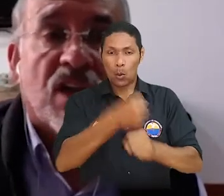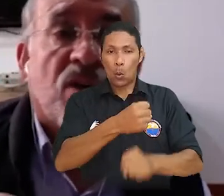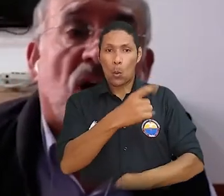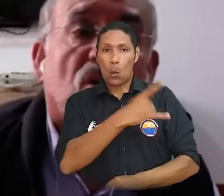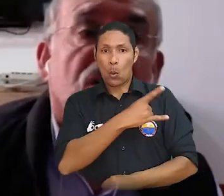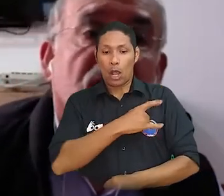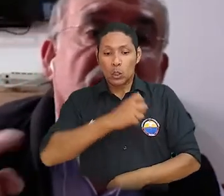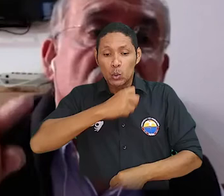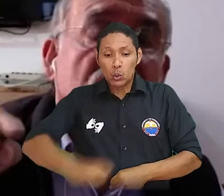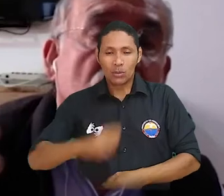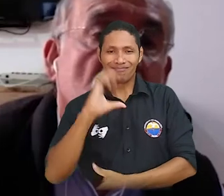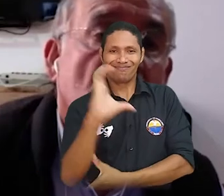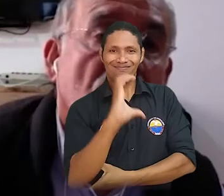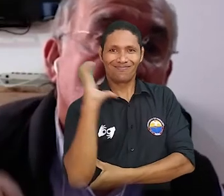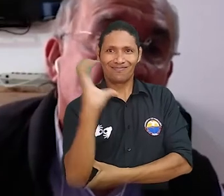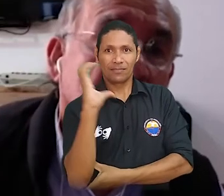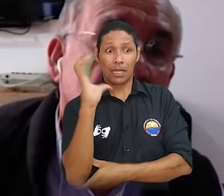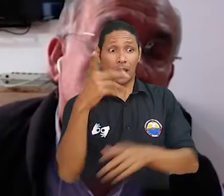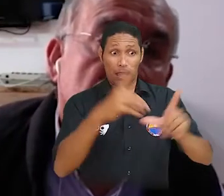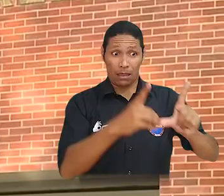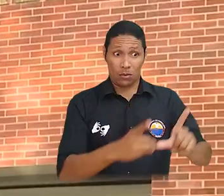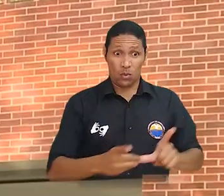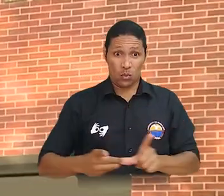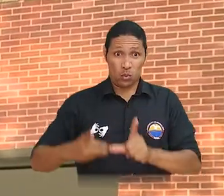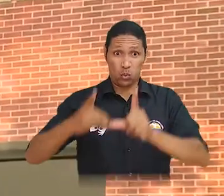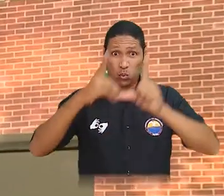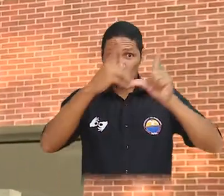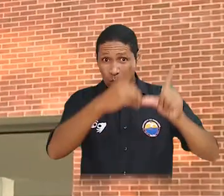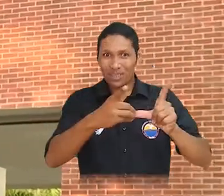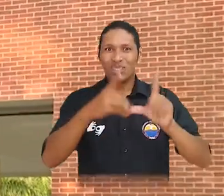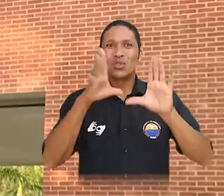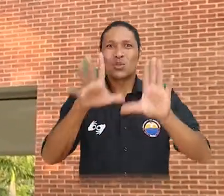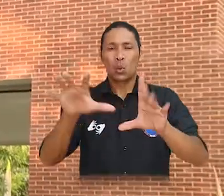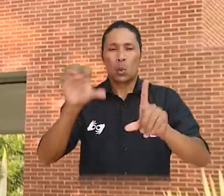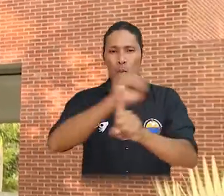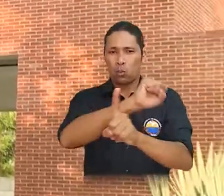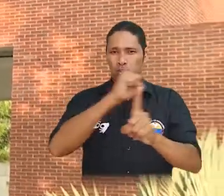Surcolombiana y coordinador del doctorado en Educación y Cultura Ambiental.